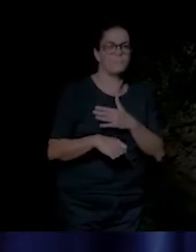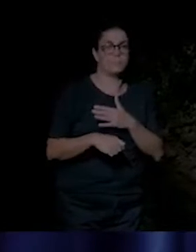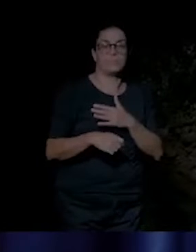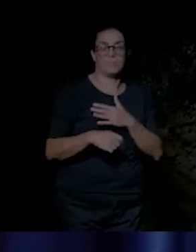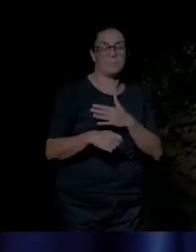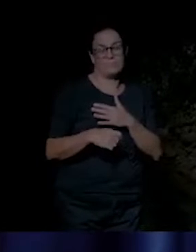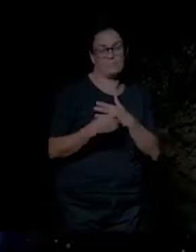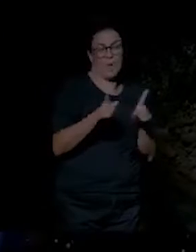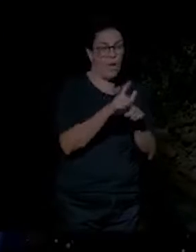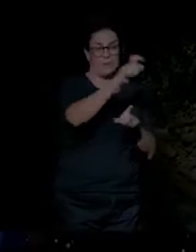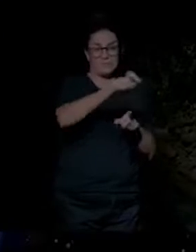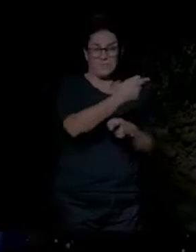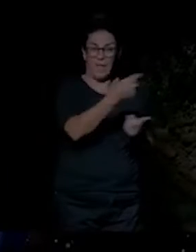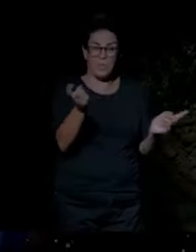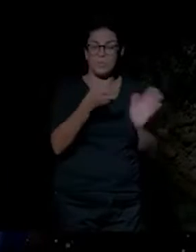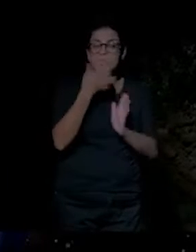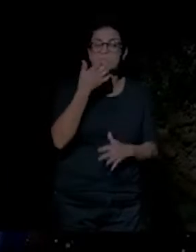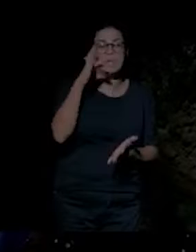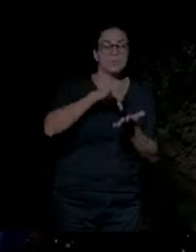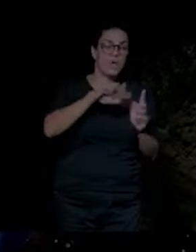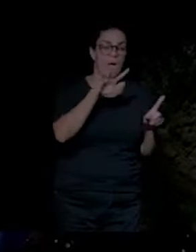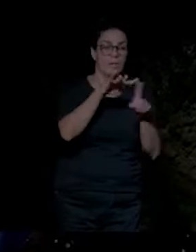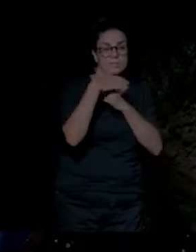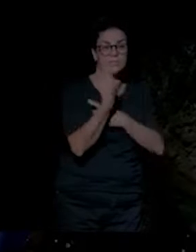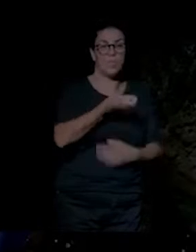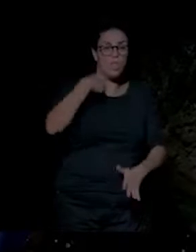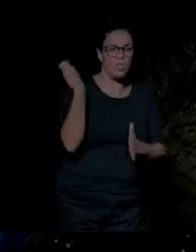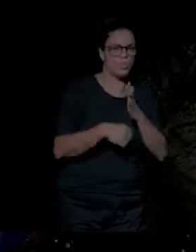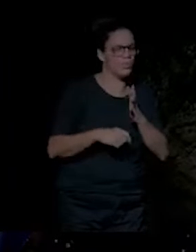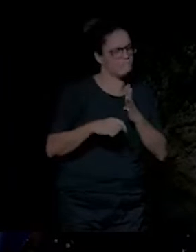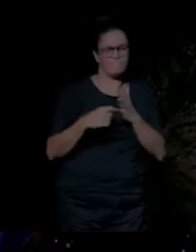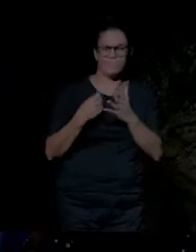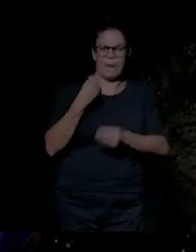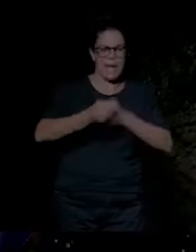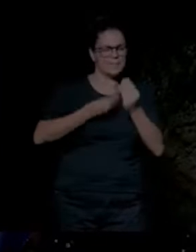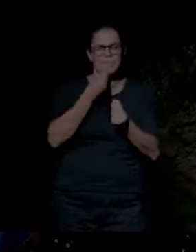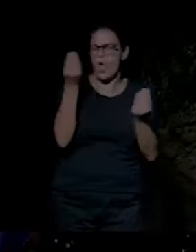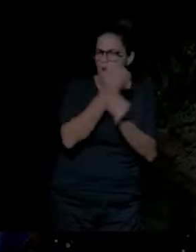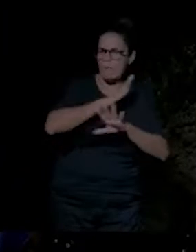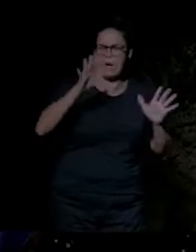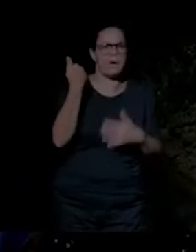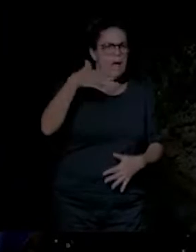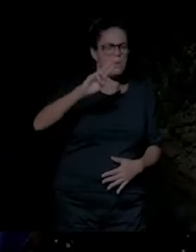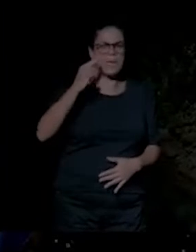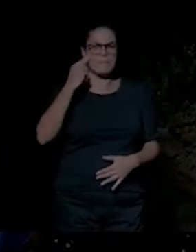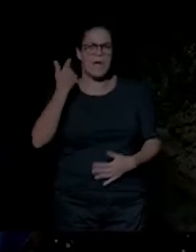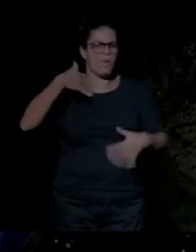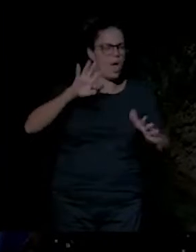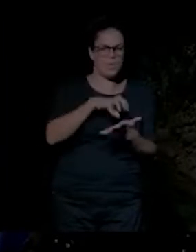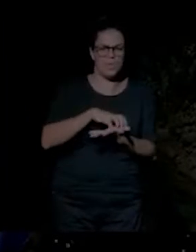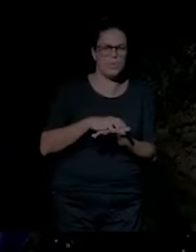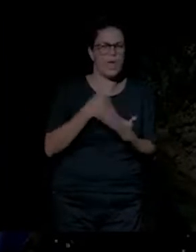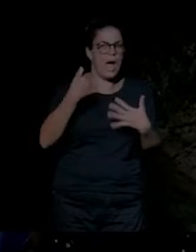cada uno de nosotros. A veces con muchos miedos, con muchas inseguridades y sin tener la información ni el conocimiento,